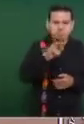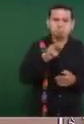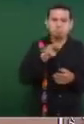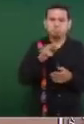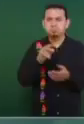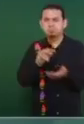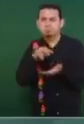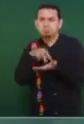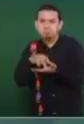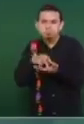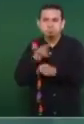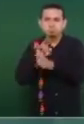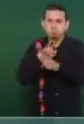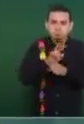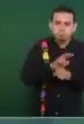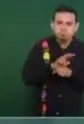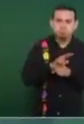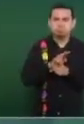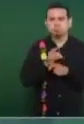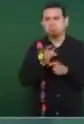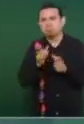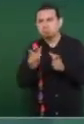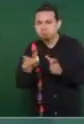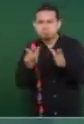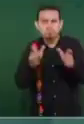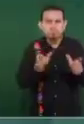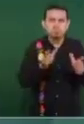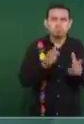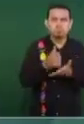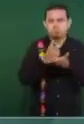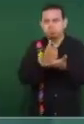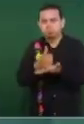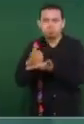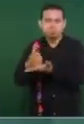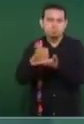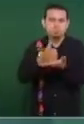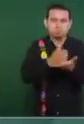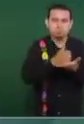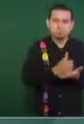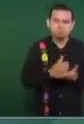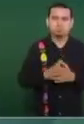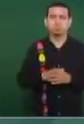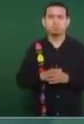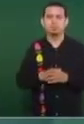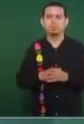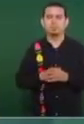ayudando y